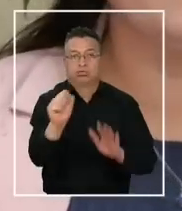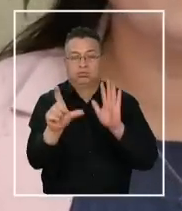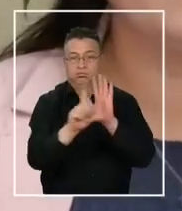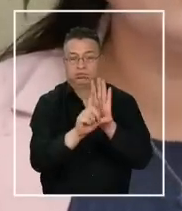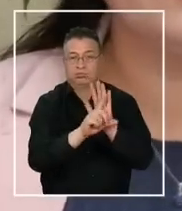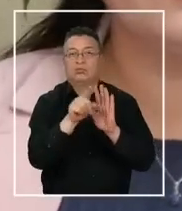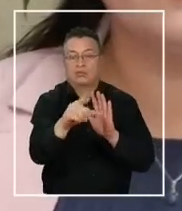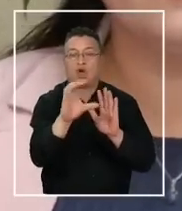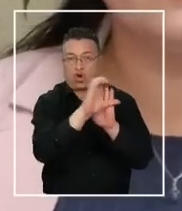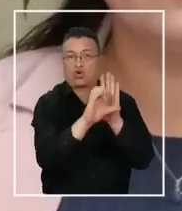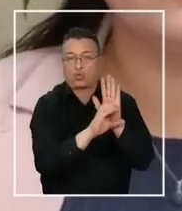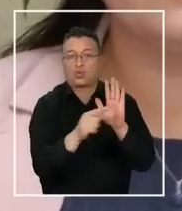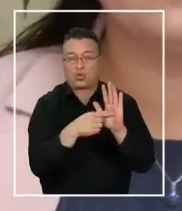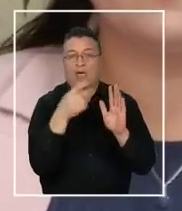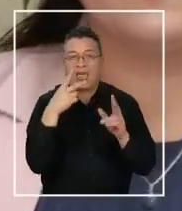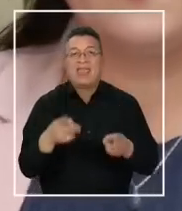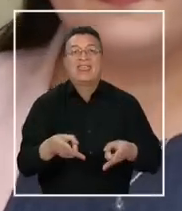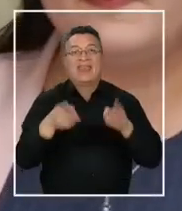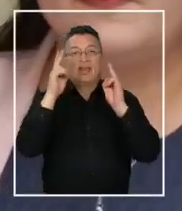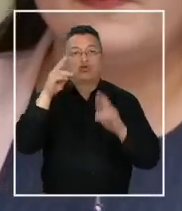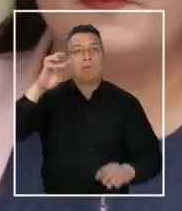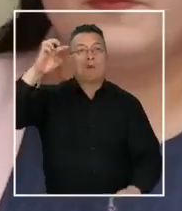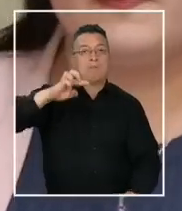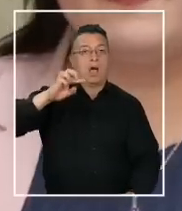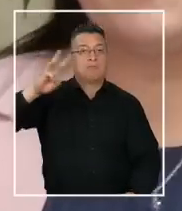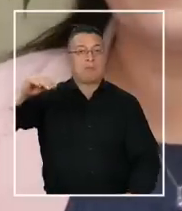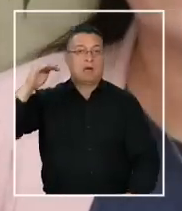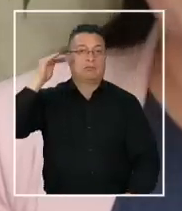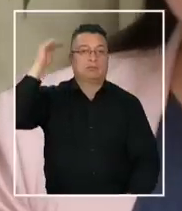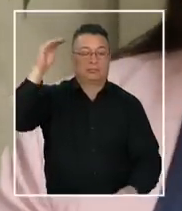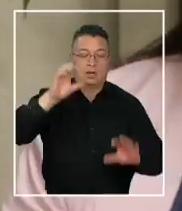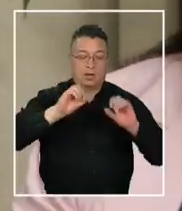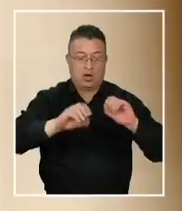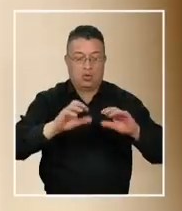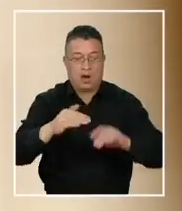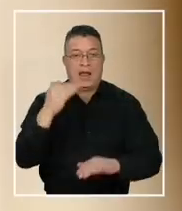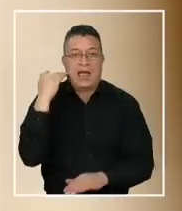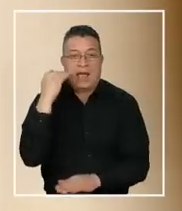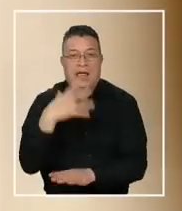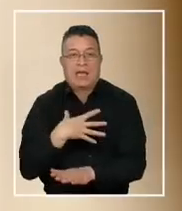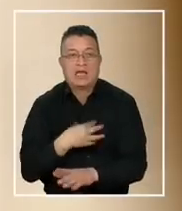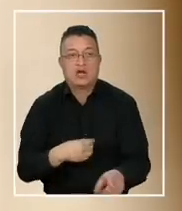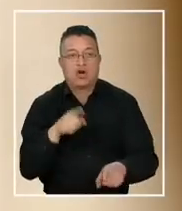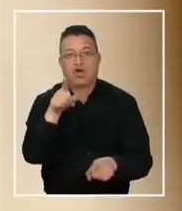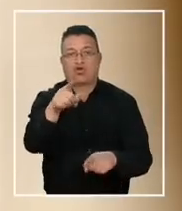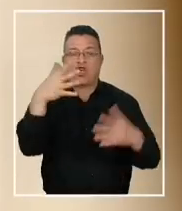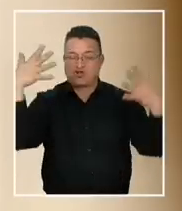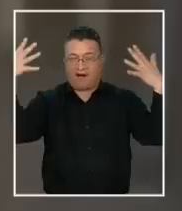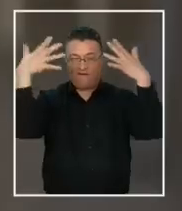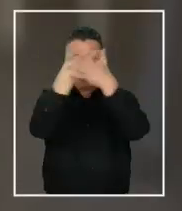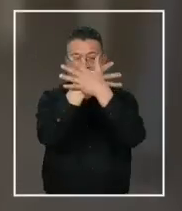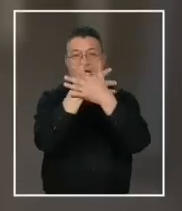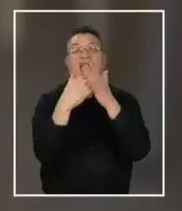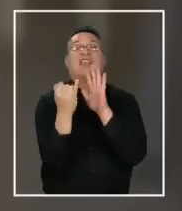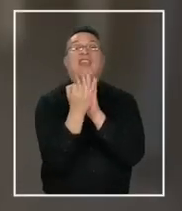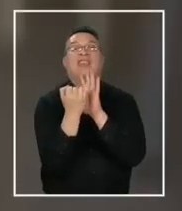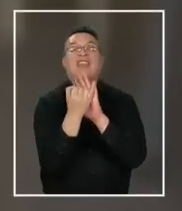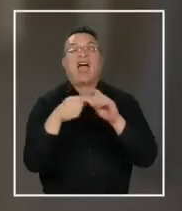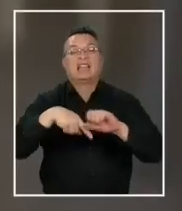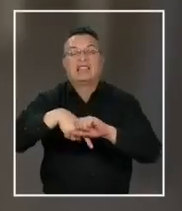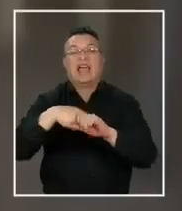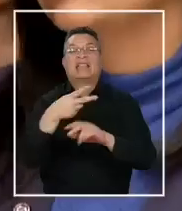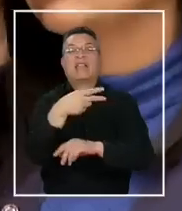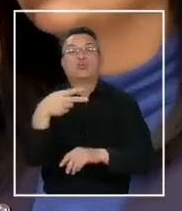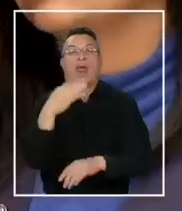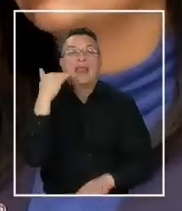constitución, específicamente el derecho preferente de los padres a educar a sus hijos, se está confundiendo la identidad sexual de los niños.